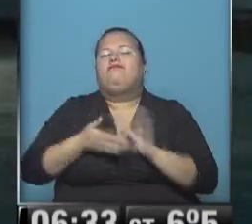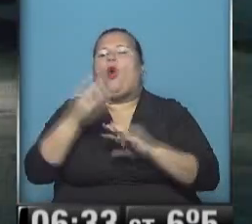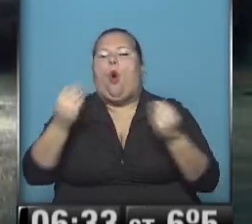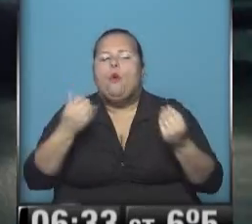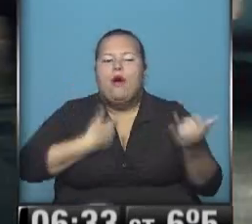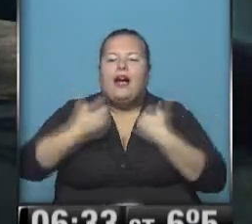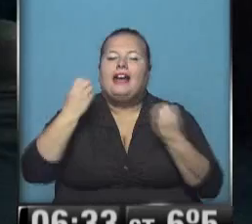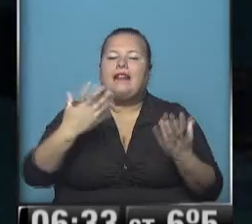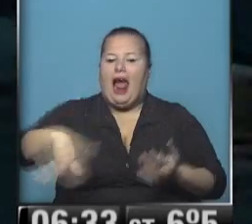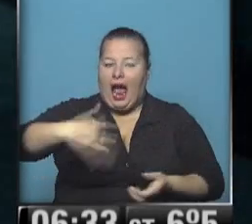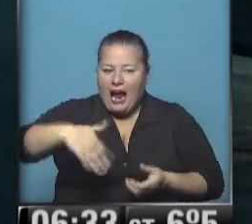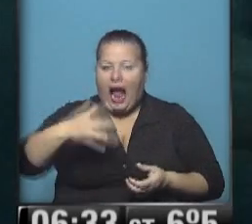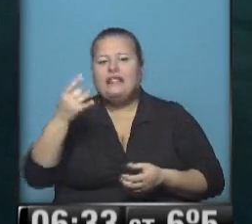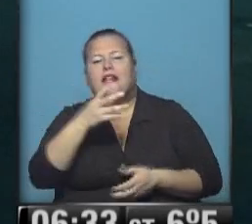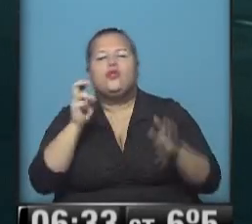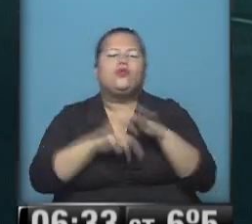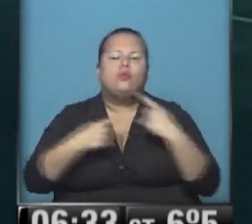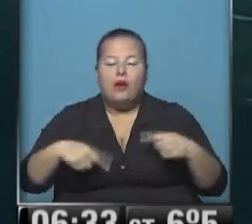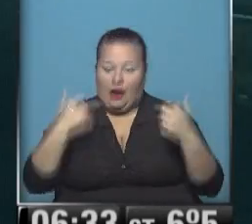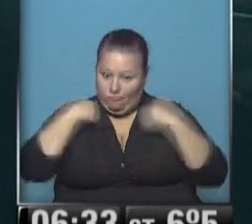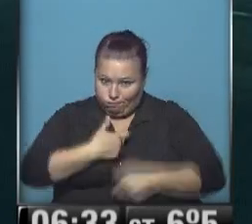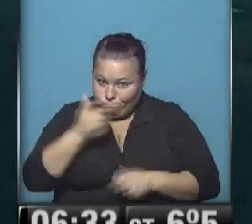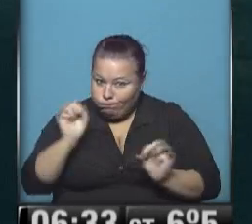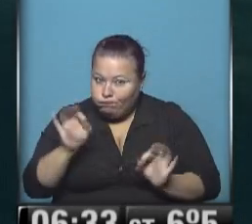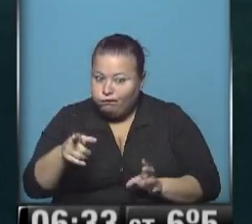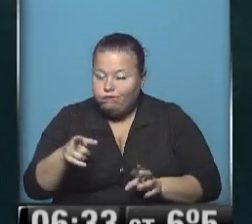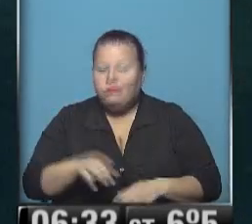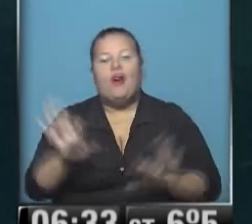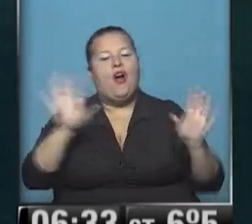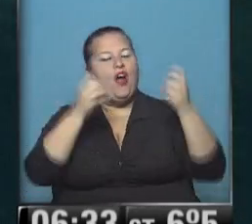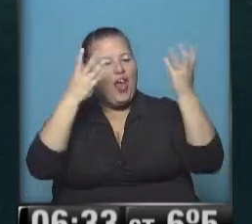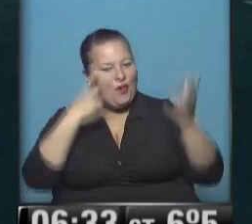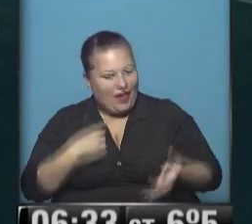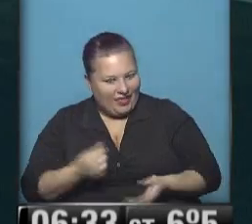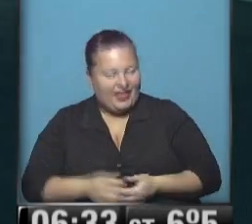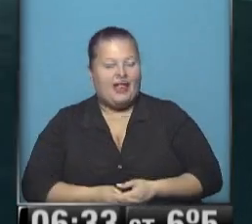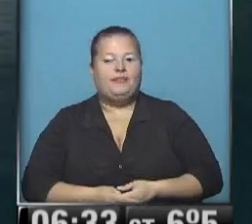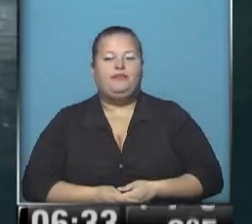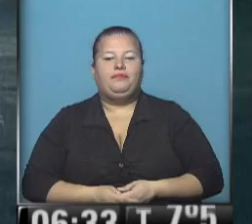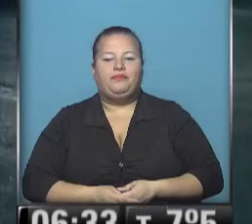contanos cómo está el tránsito y los servicios. ¿Estás abrigado? ¡Hola! ¡Muy buenos días!